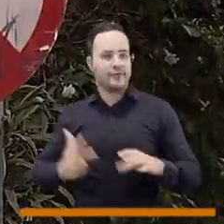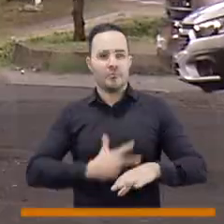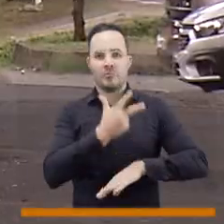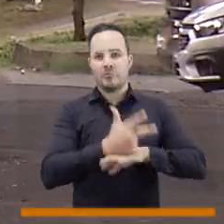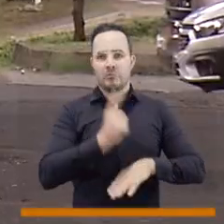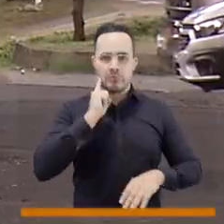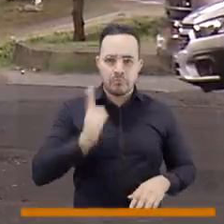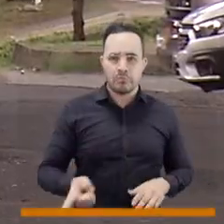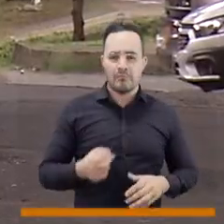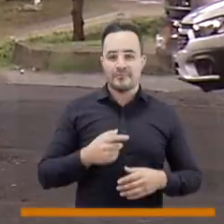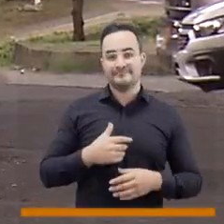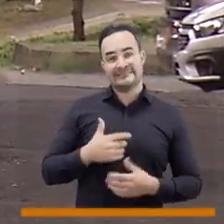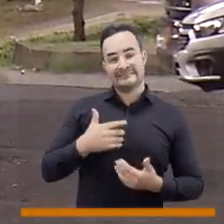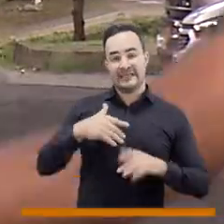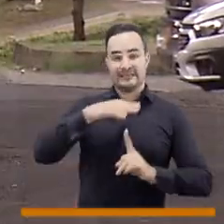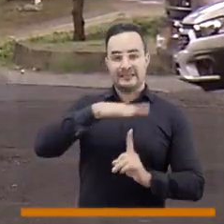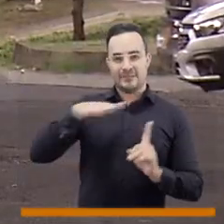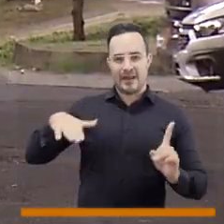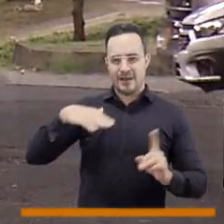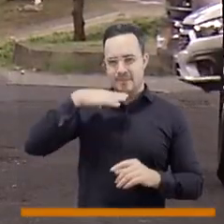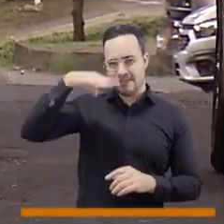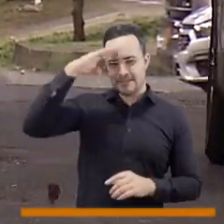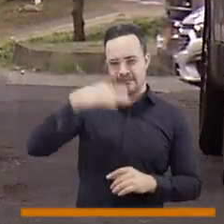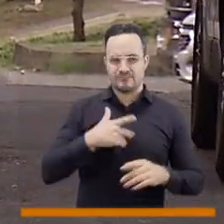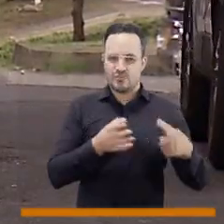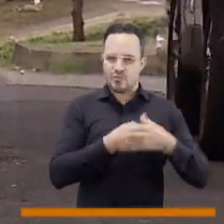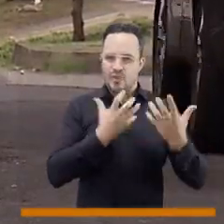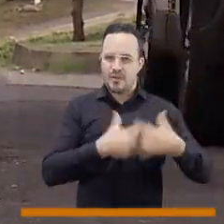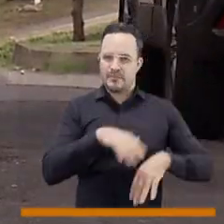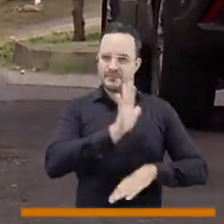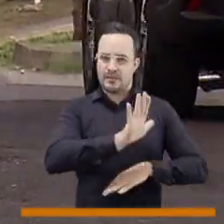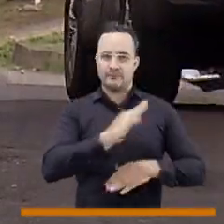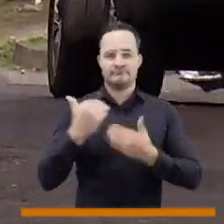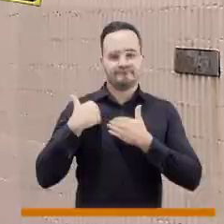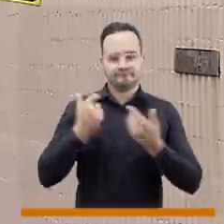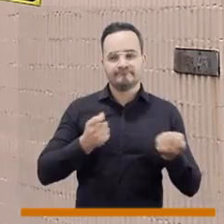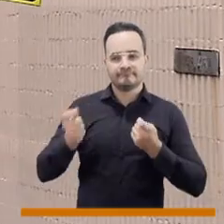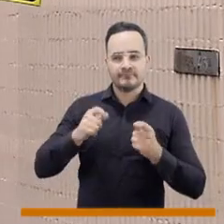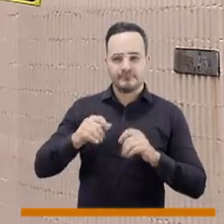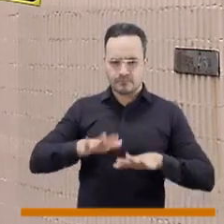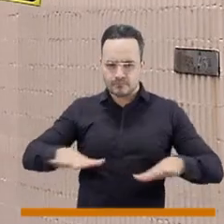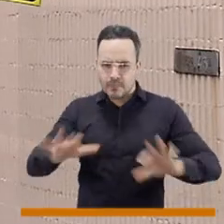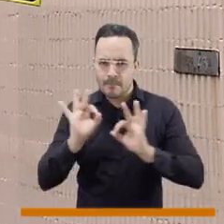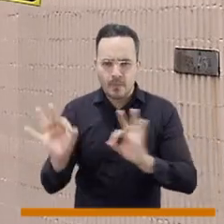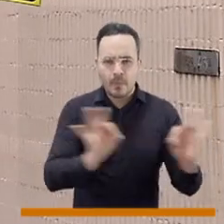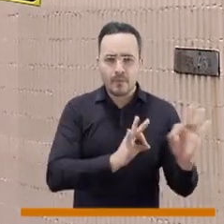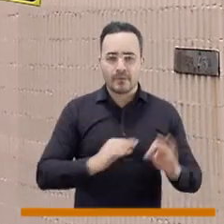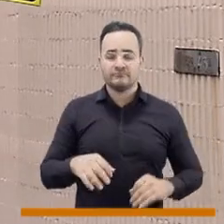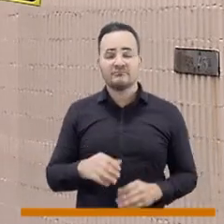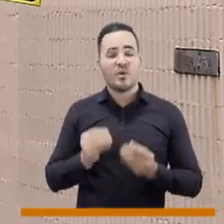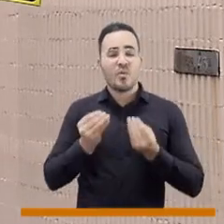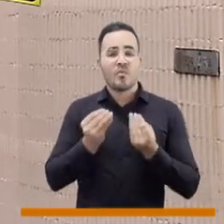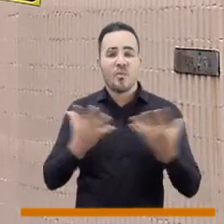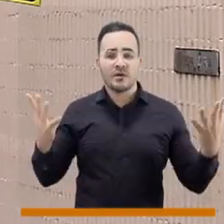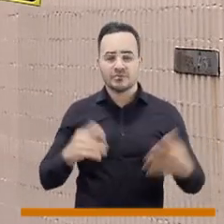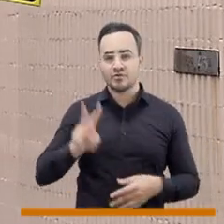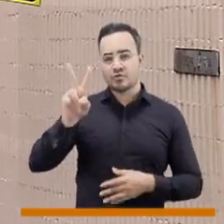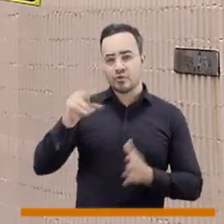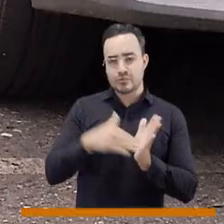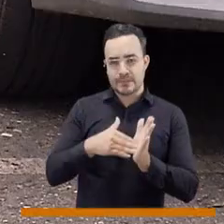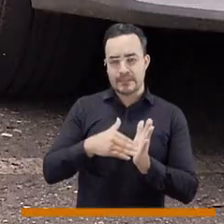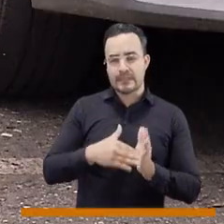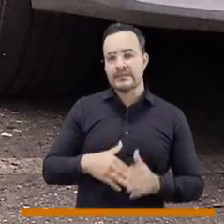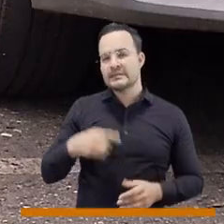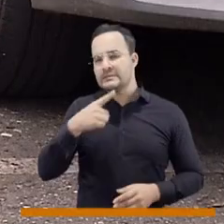casos de parqueo indebido. Terminales Medellín es la operadora de las zonas de estacionamiento regulado, de las